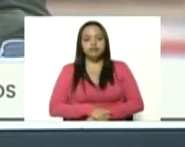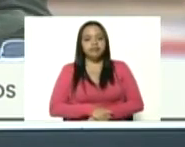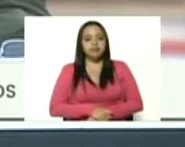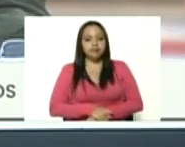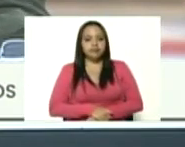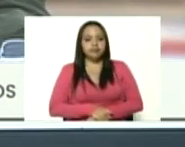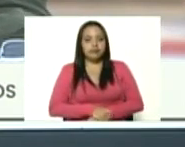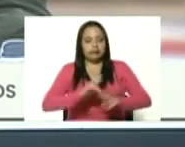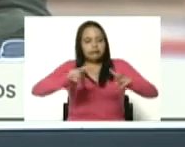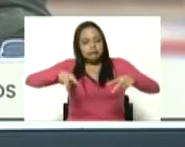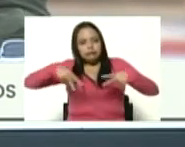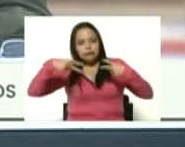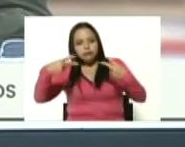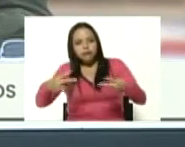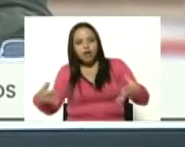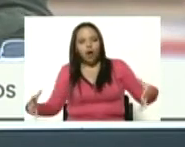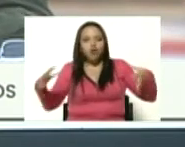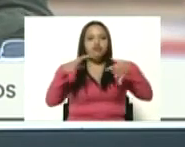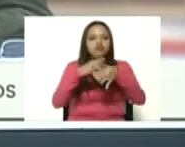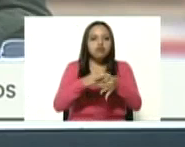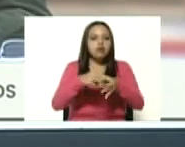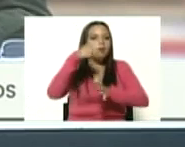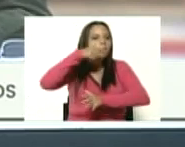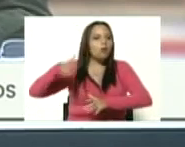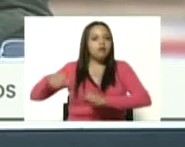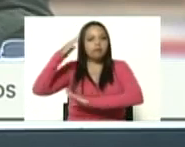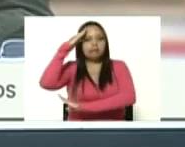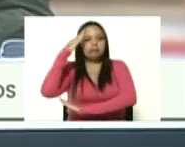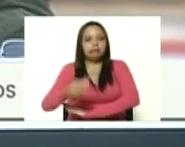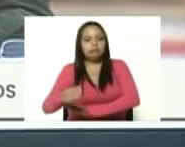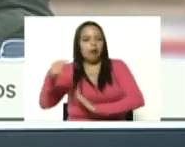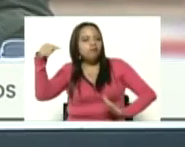Renovar la unión cívico-militar profunda,